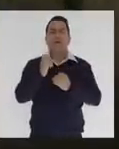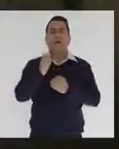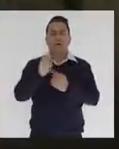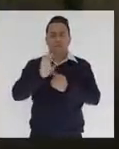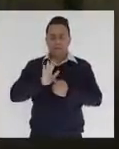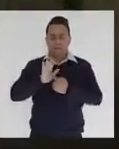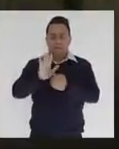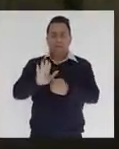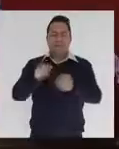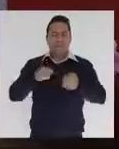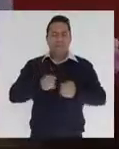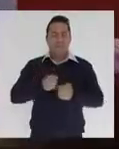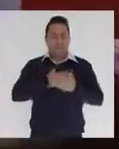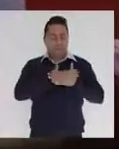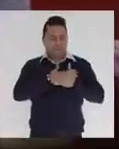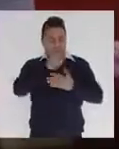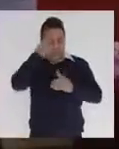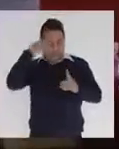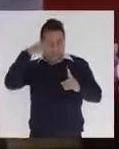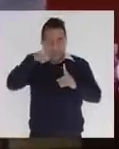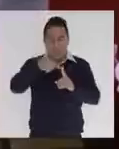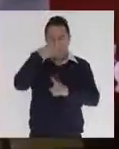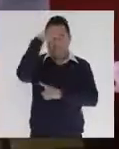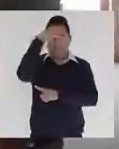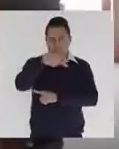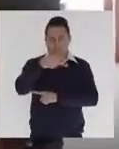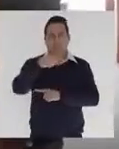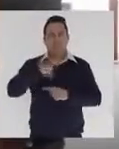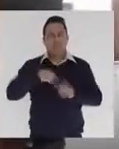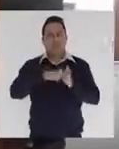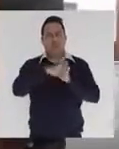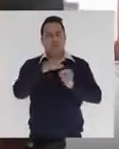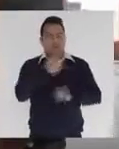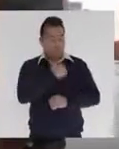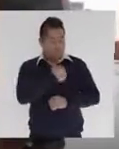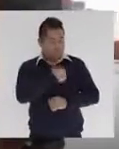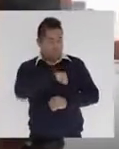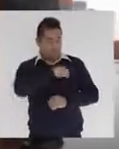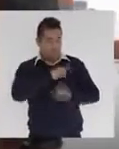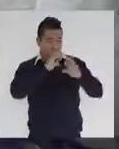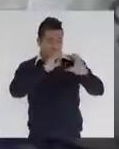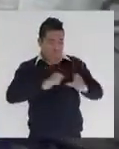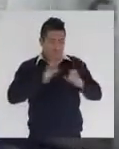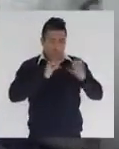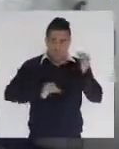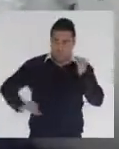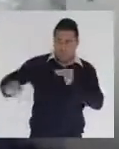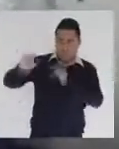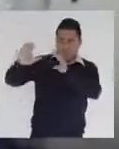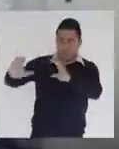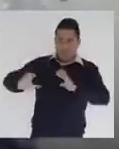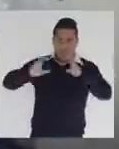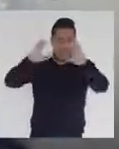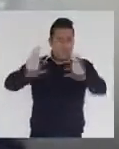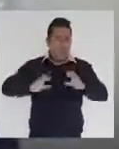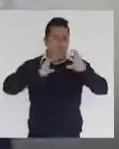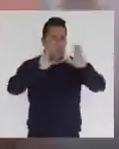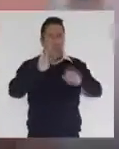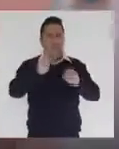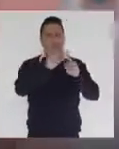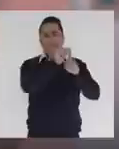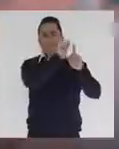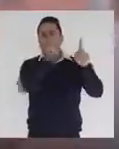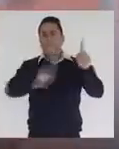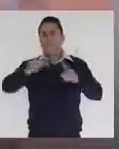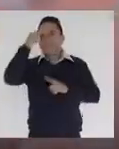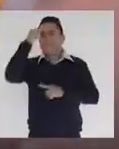demostrar nuestro amor por México, porque cuidando de nuestra salud y la de los demás, ayudamos a que